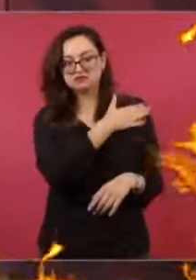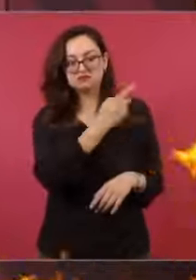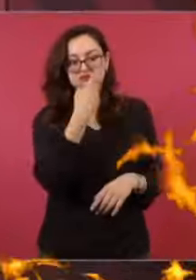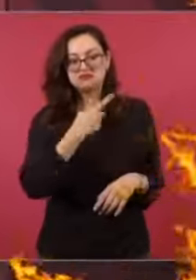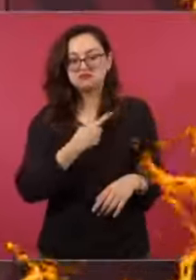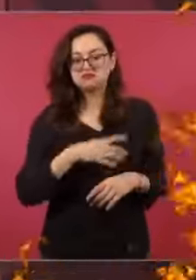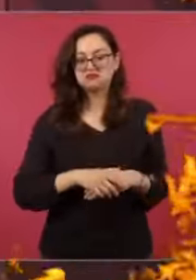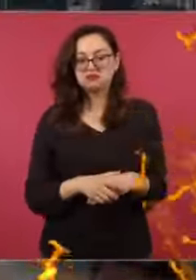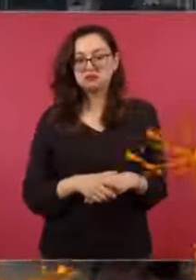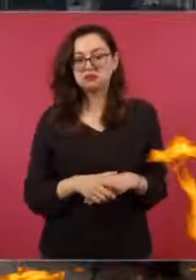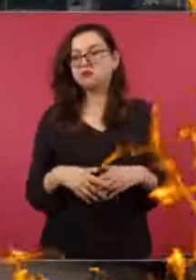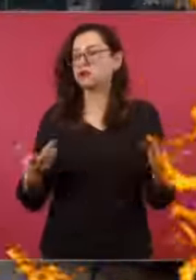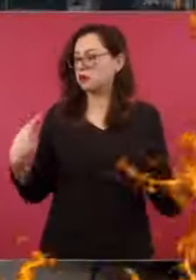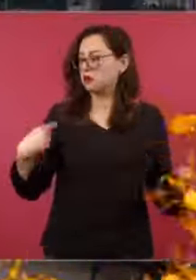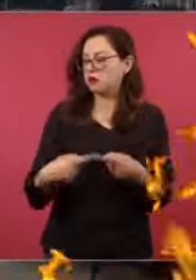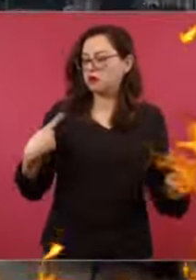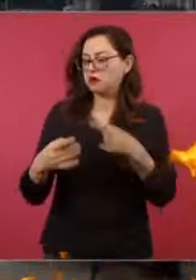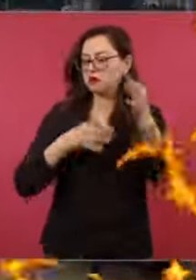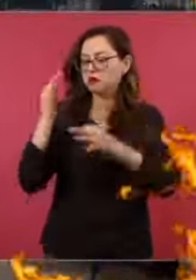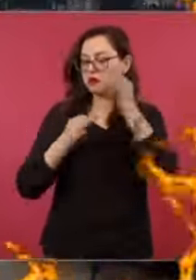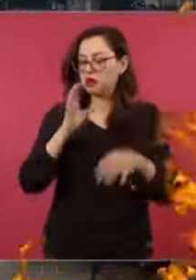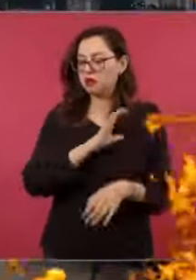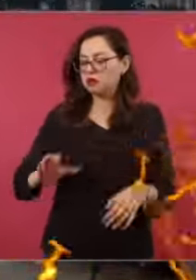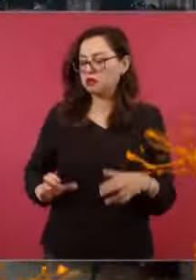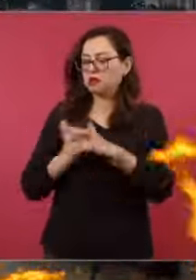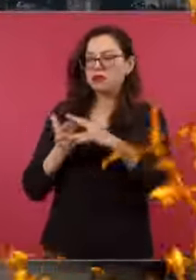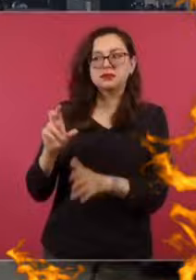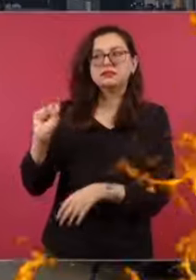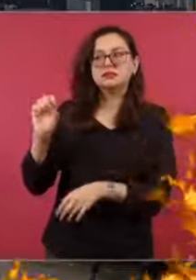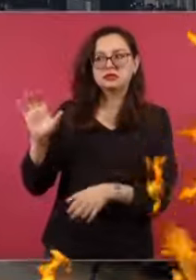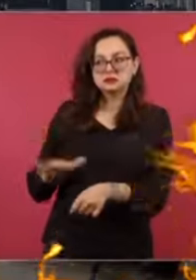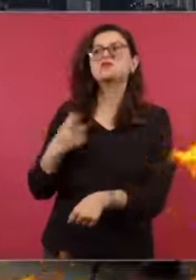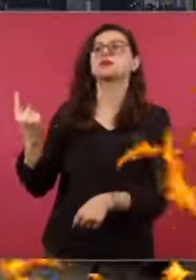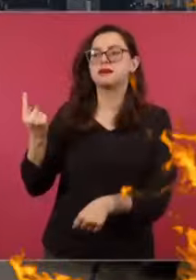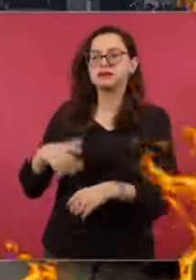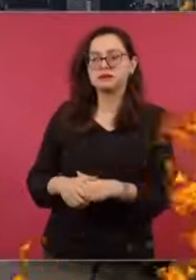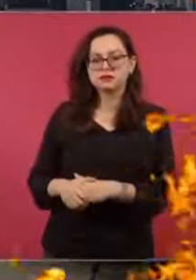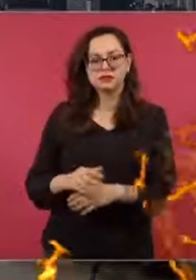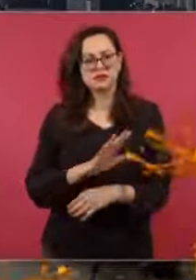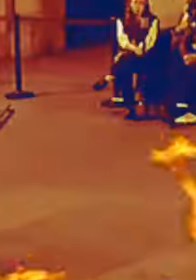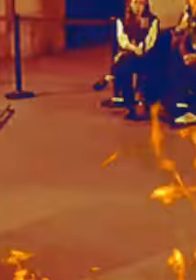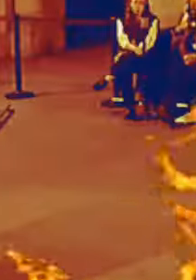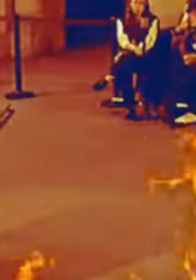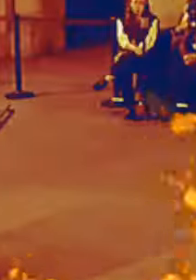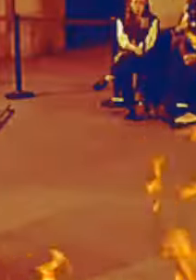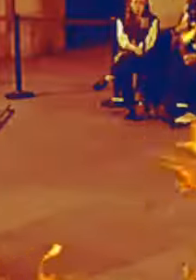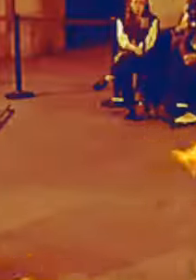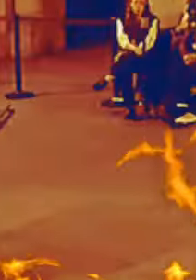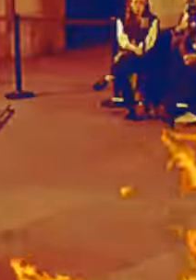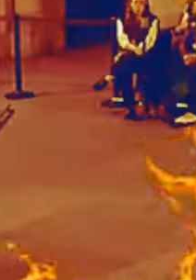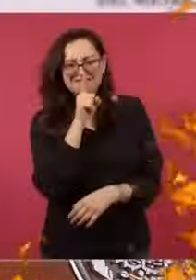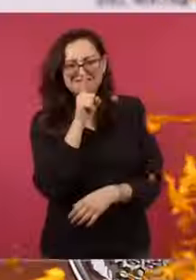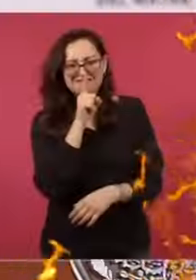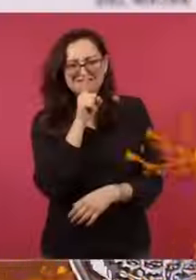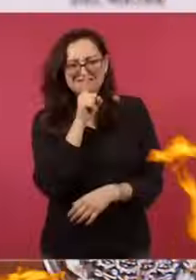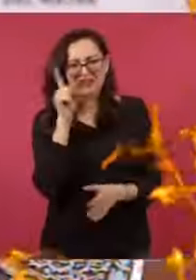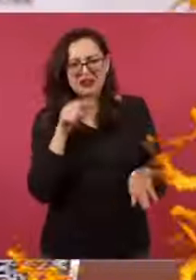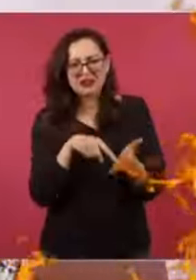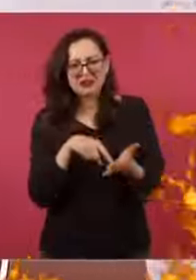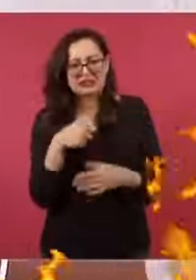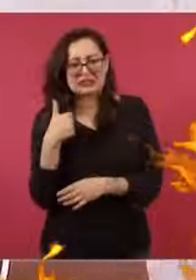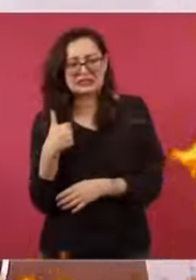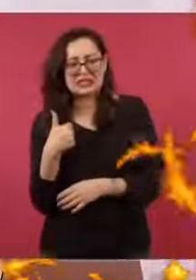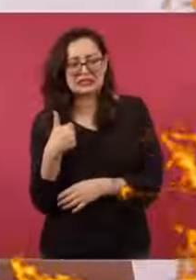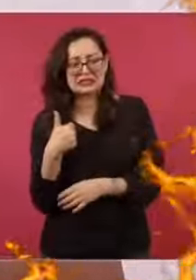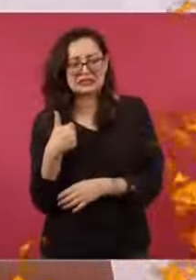candidatos asesinados? Le digo, no, no hubieron 60, creo que fueron 6, creo que fueron 6. Y fueron menos